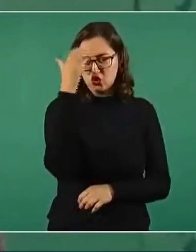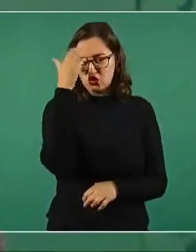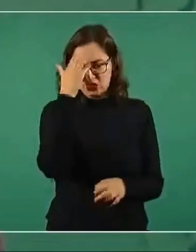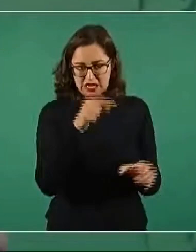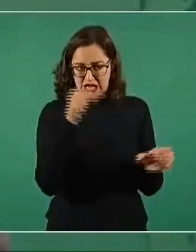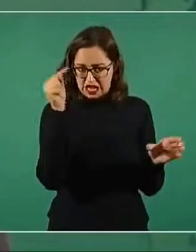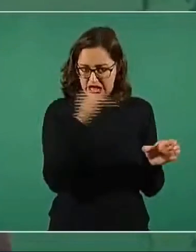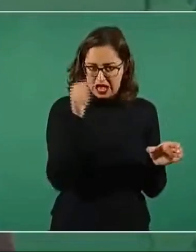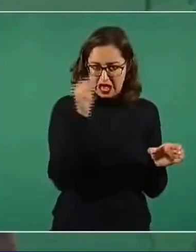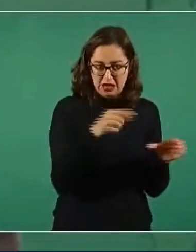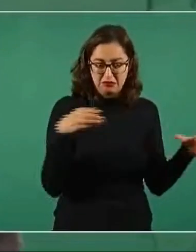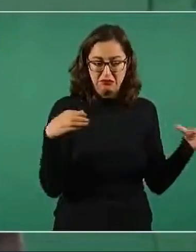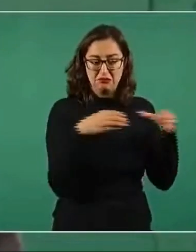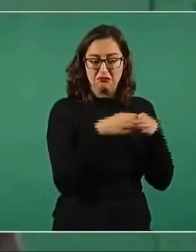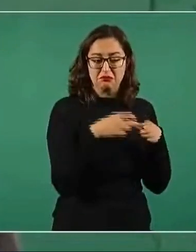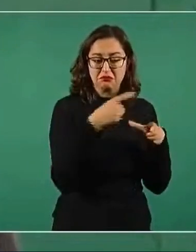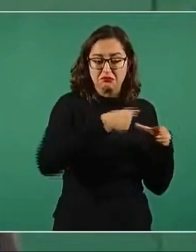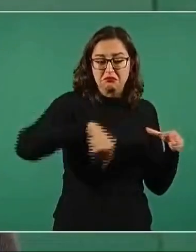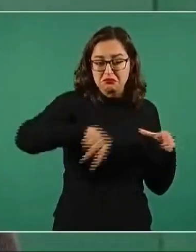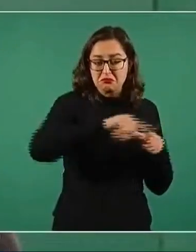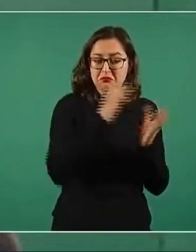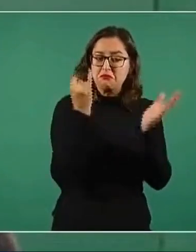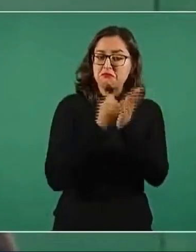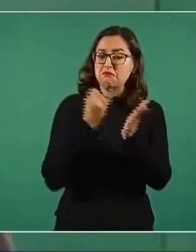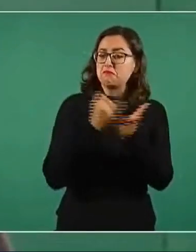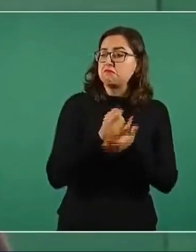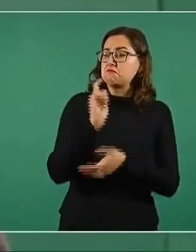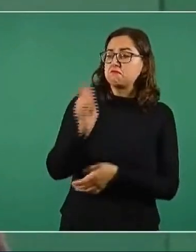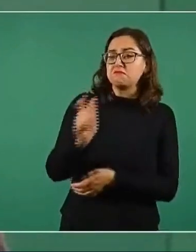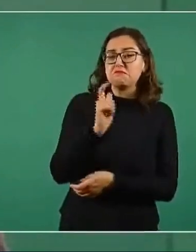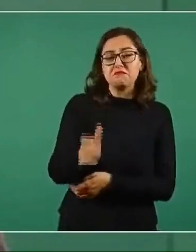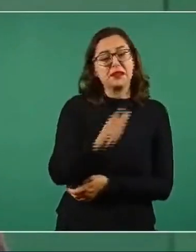banco, esa empresa no pagaba impuestos.